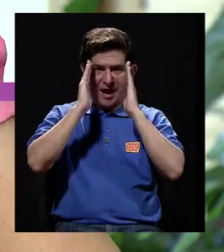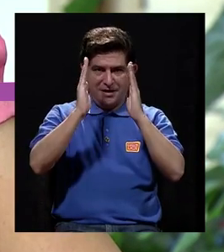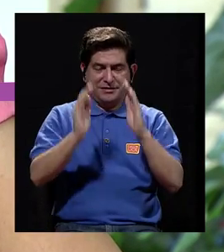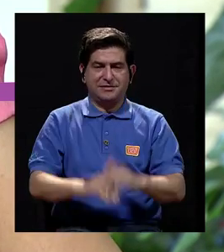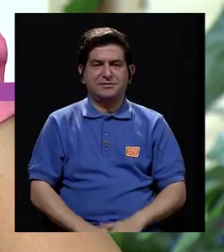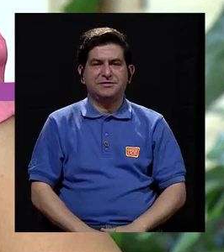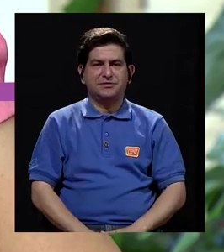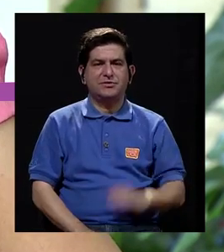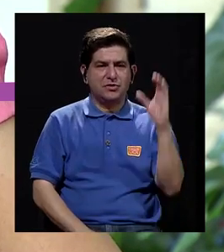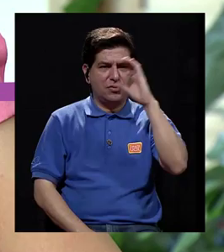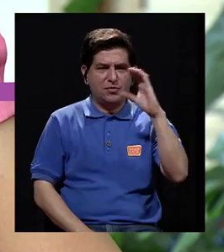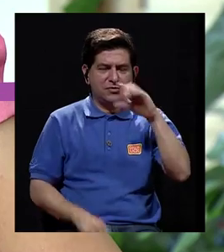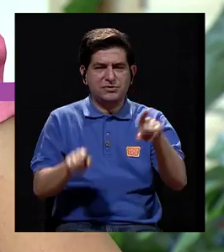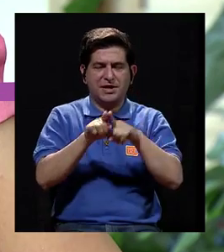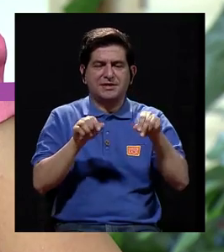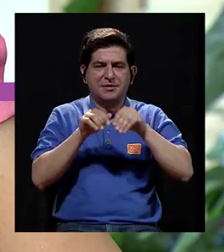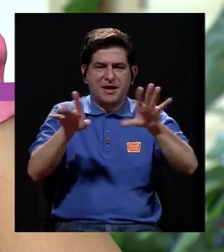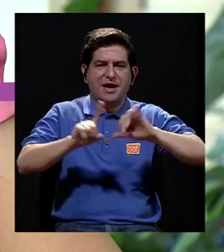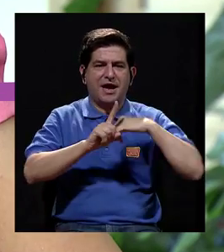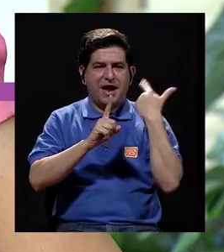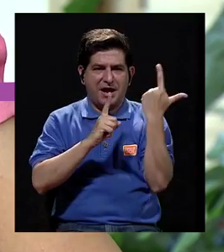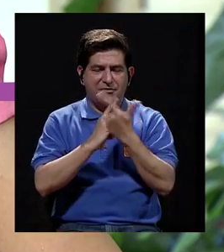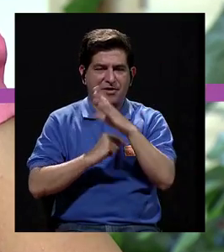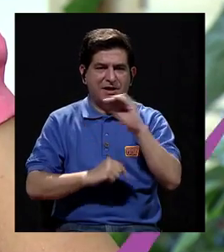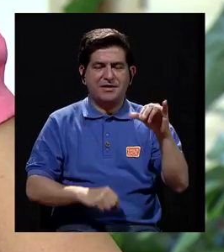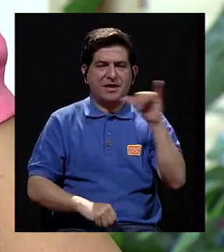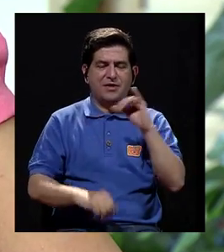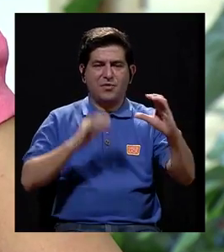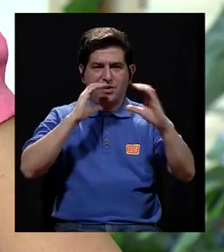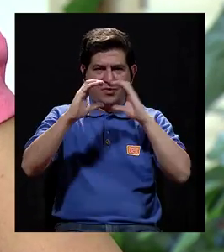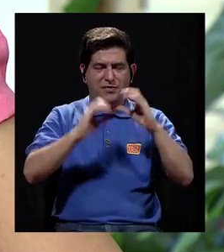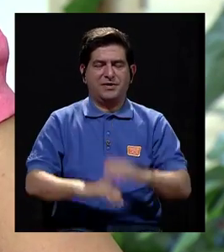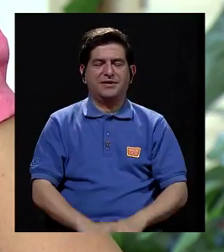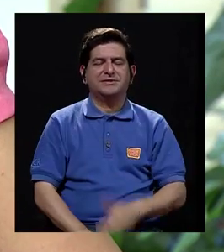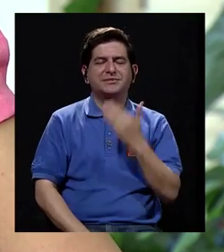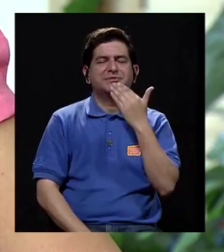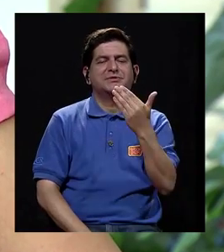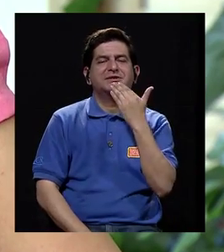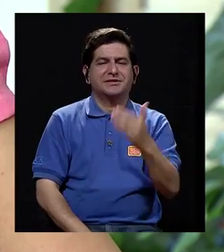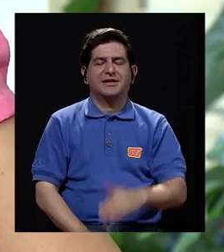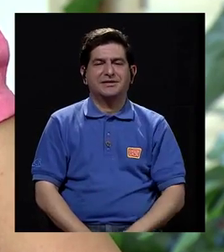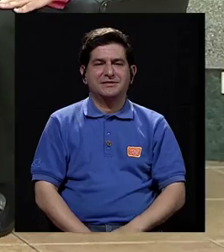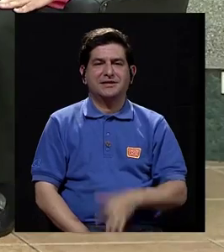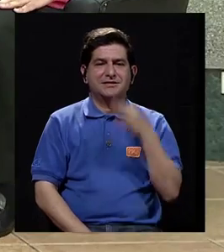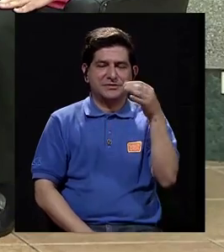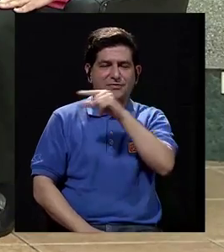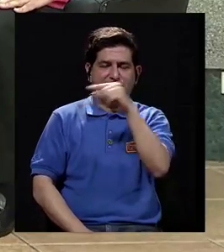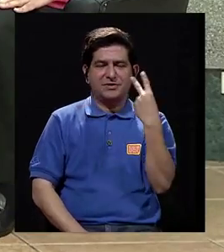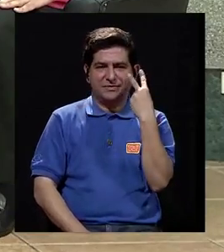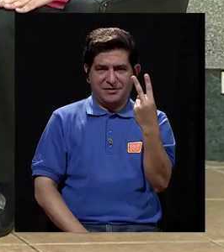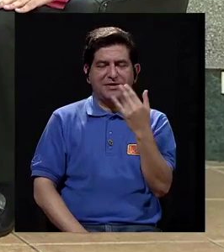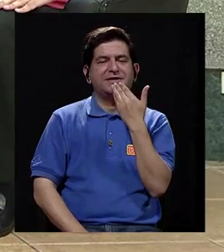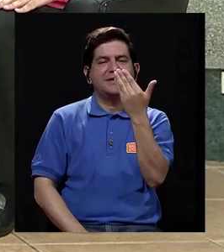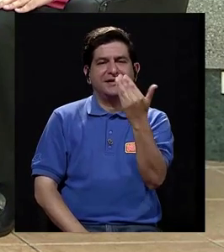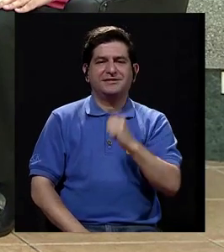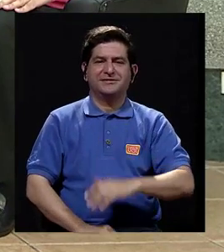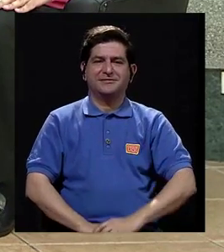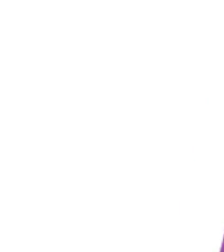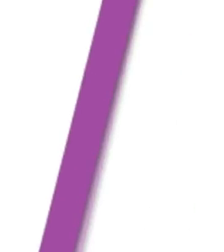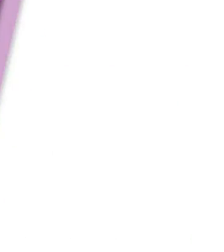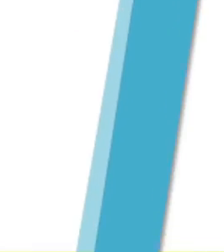su sintonía y pueden buscarnos en las redes sociales y también escribirnos. Muchísimas gracias. Hasta la próxima semana. Gracias.